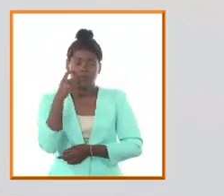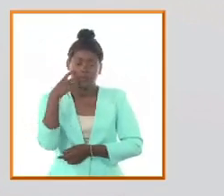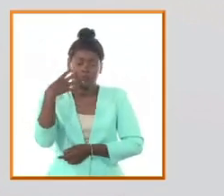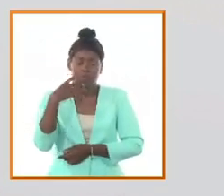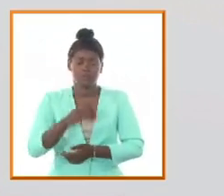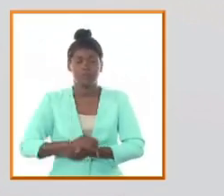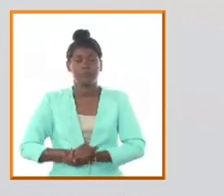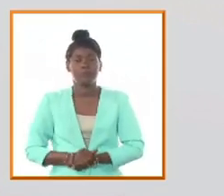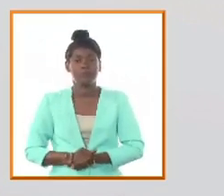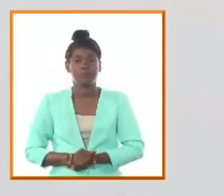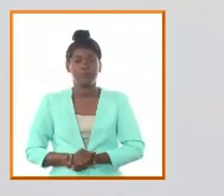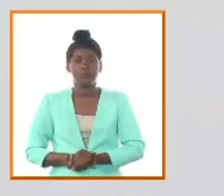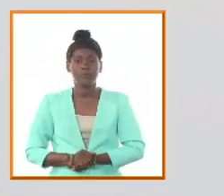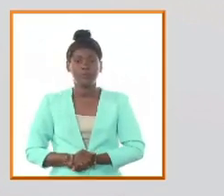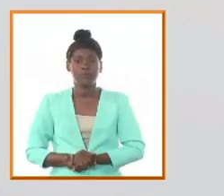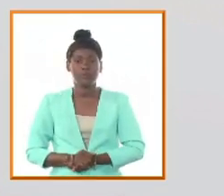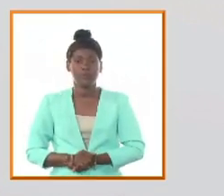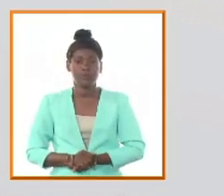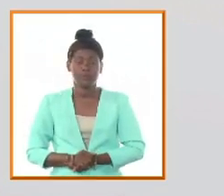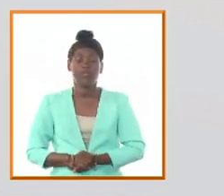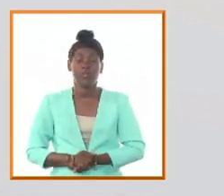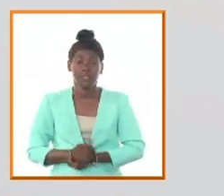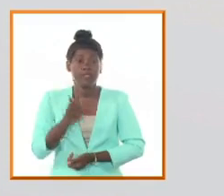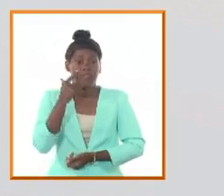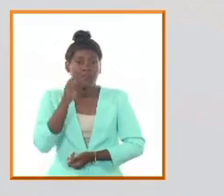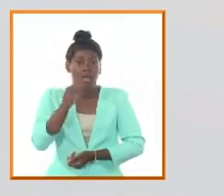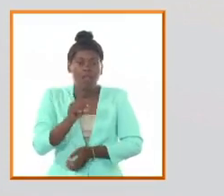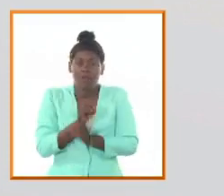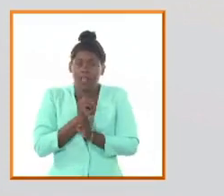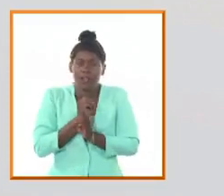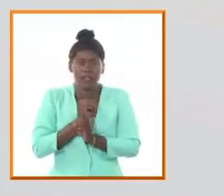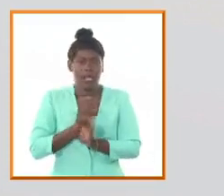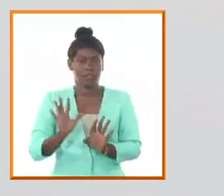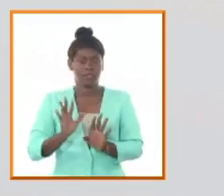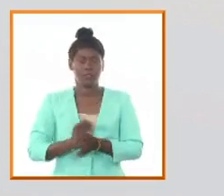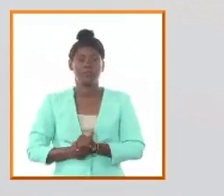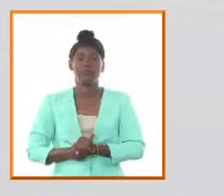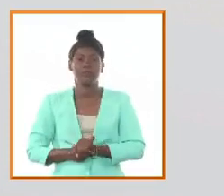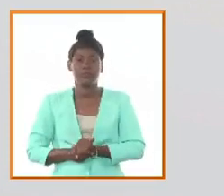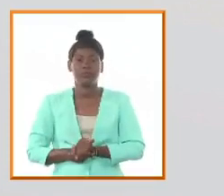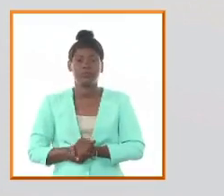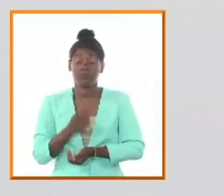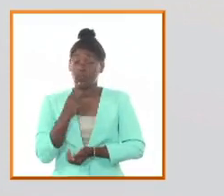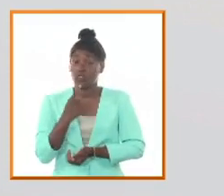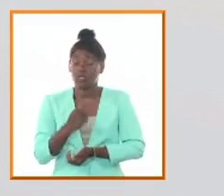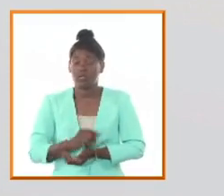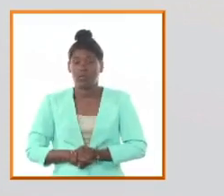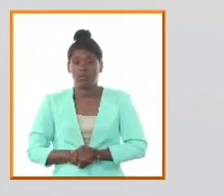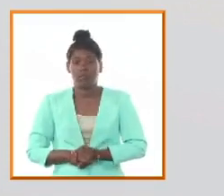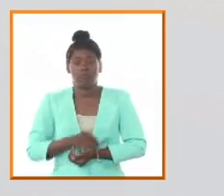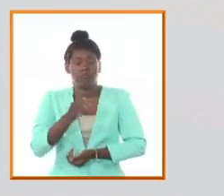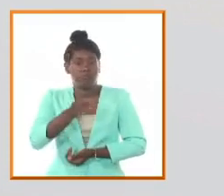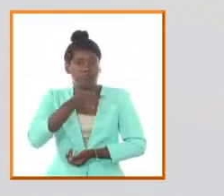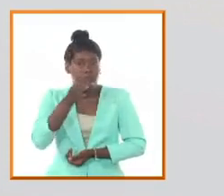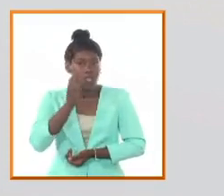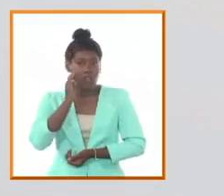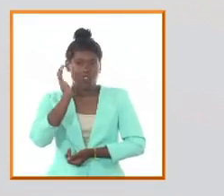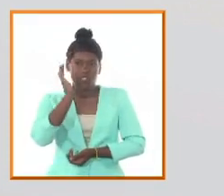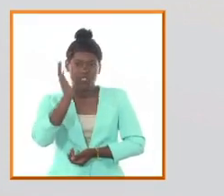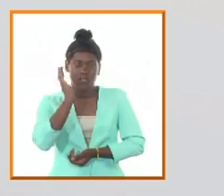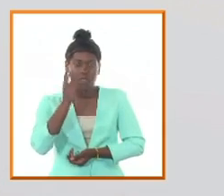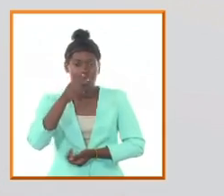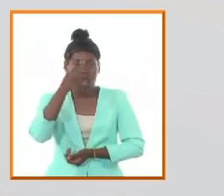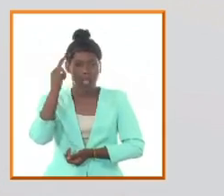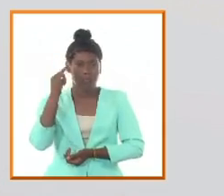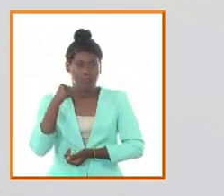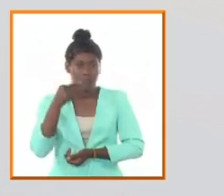del hombre por lo tanto es transparente ahí la influencia de Rousseau en ese propio discurso temprano de la universidad del año